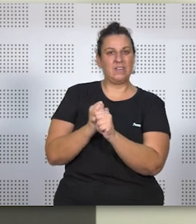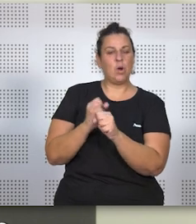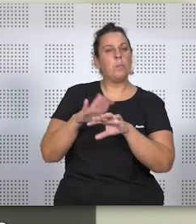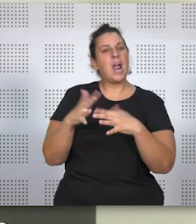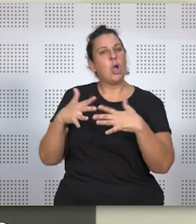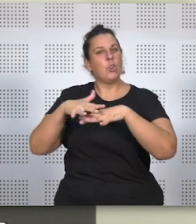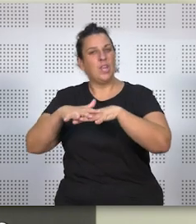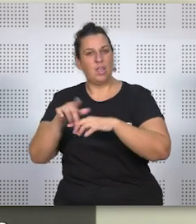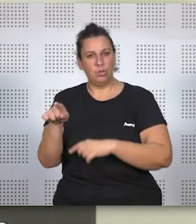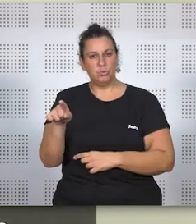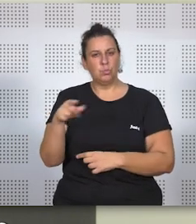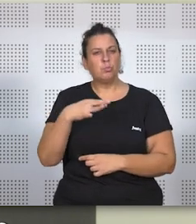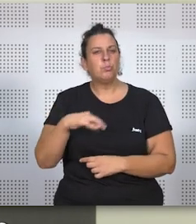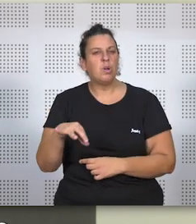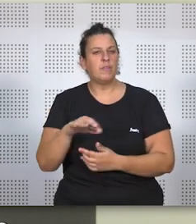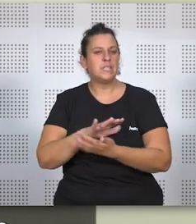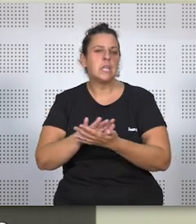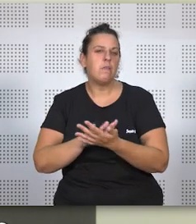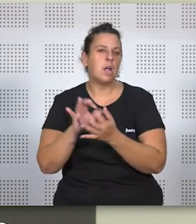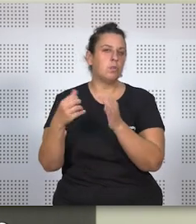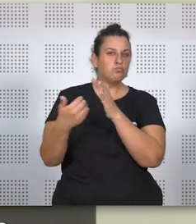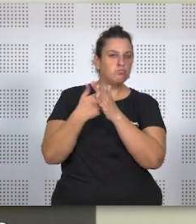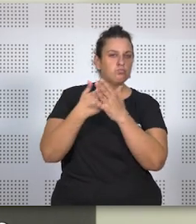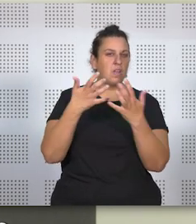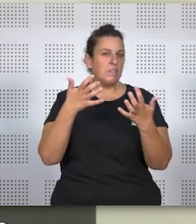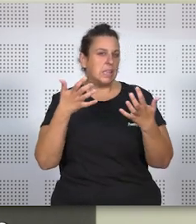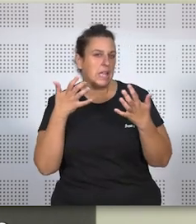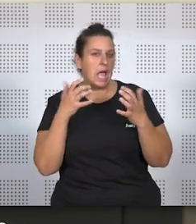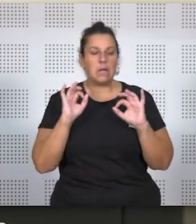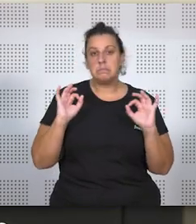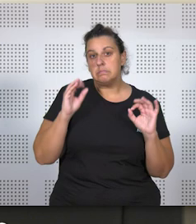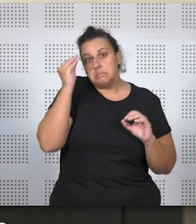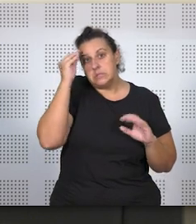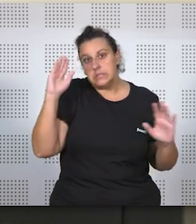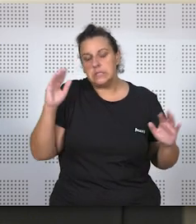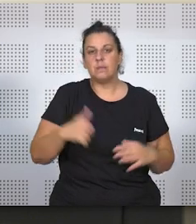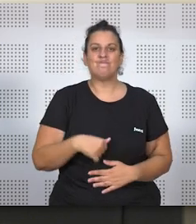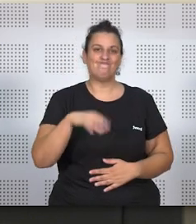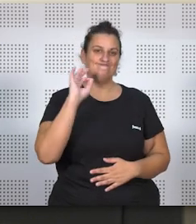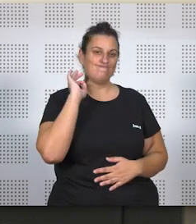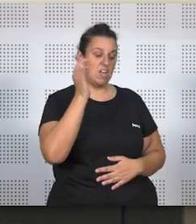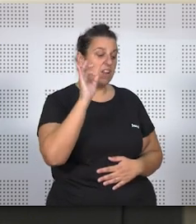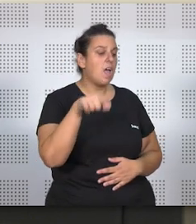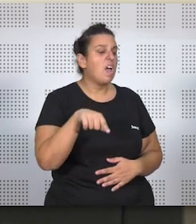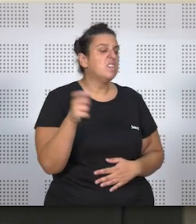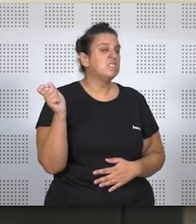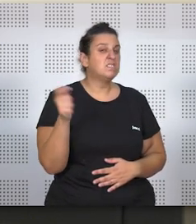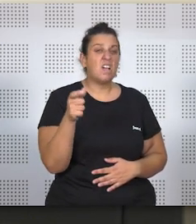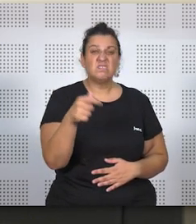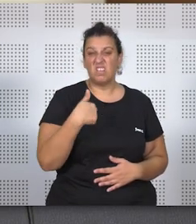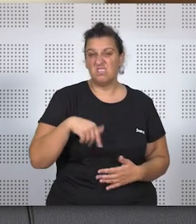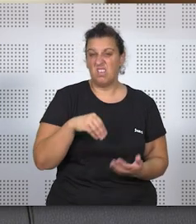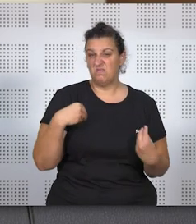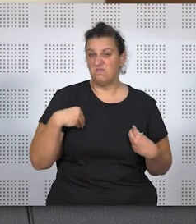conciliación. ¿Nos puedes hablar o describir un poco esas ventajas? ¿Cuáles son esos beneficios? Efectivamente muchas veces, sobre todo ya lo